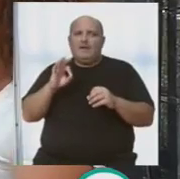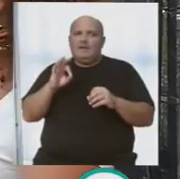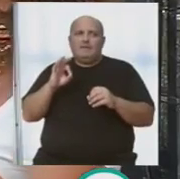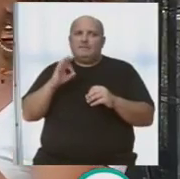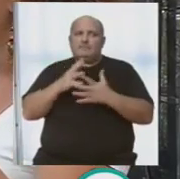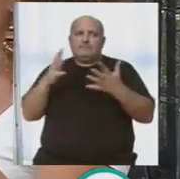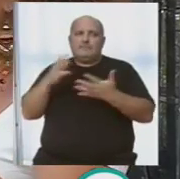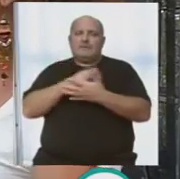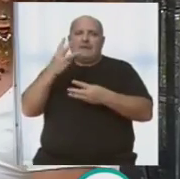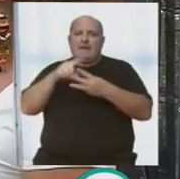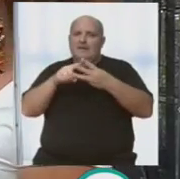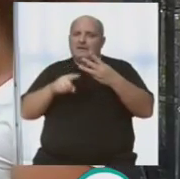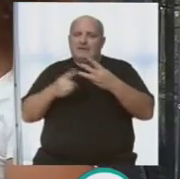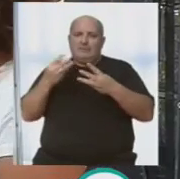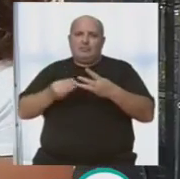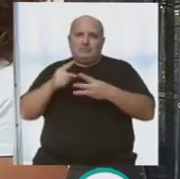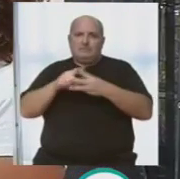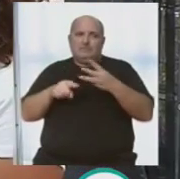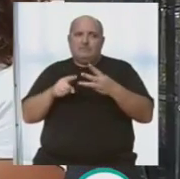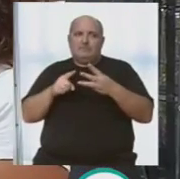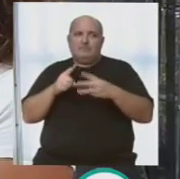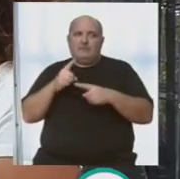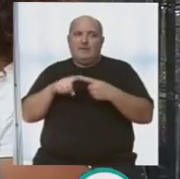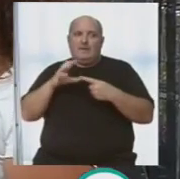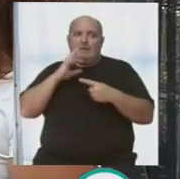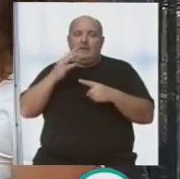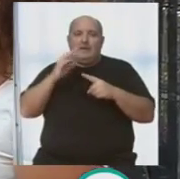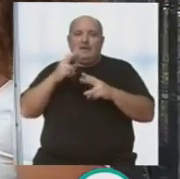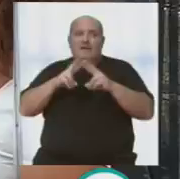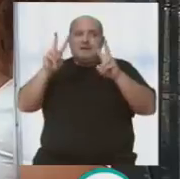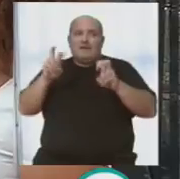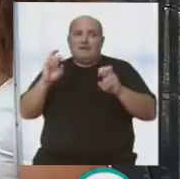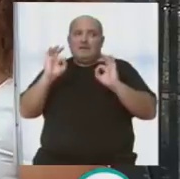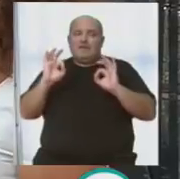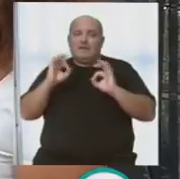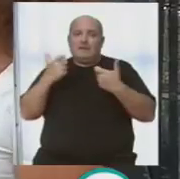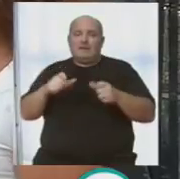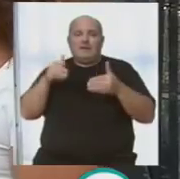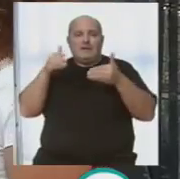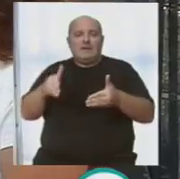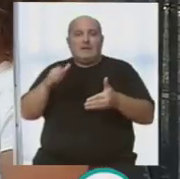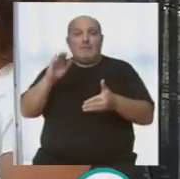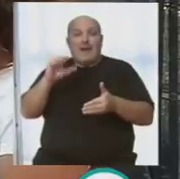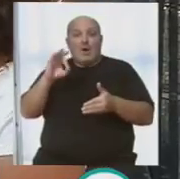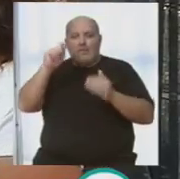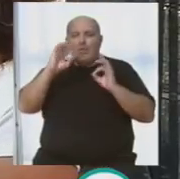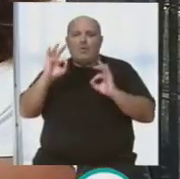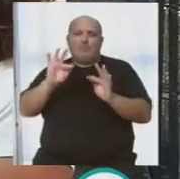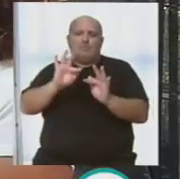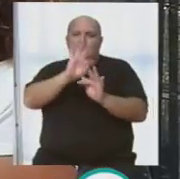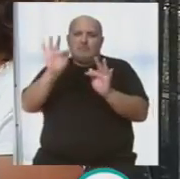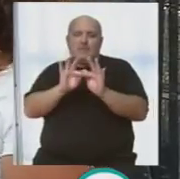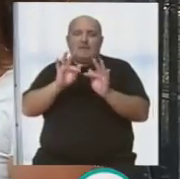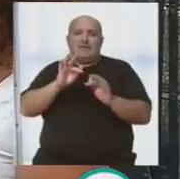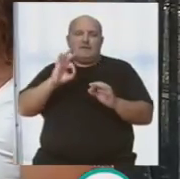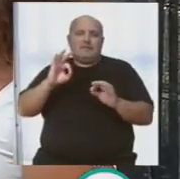ciclo de los martes del carnaval. son los tres días. Lo que cambian es que es el formato de que ese día es dedicado a Paco Alba íntegramente porque es el medio de Janeiro,